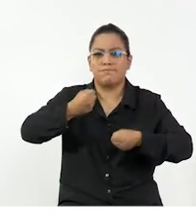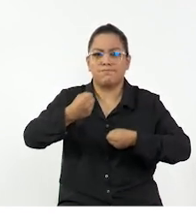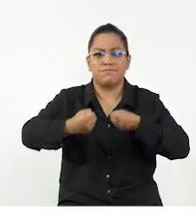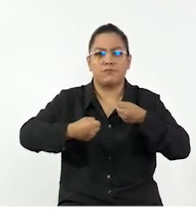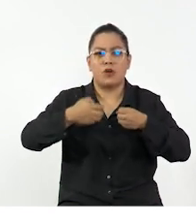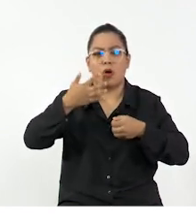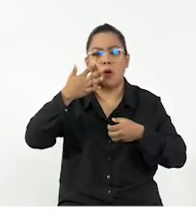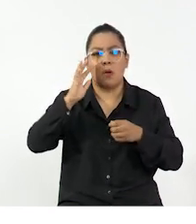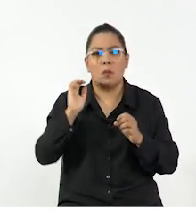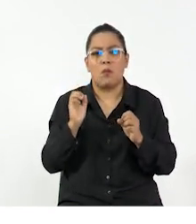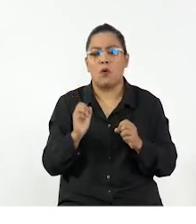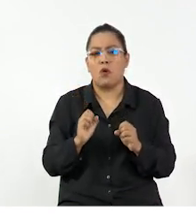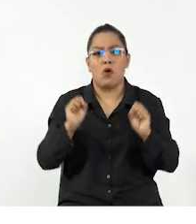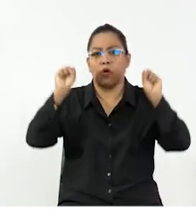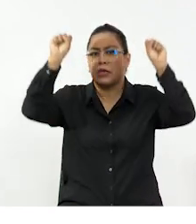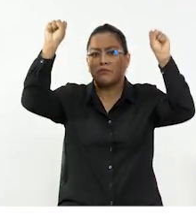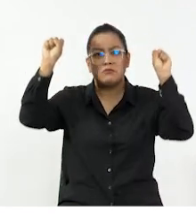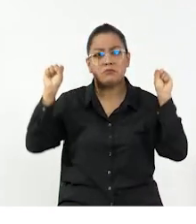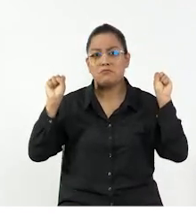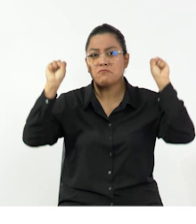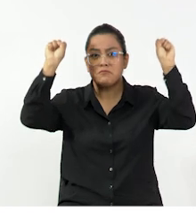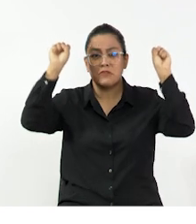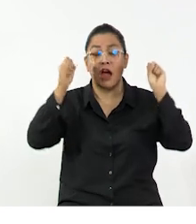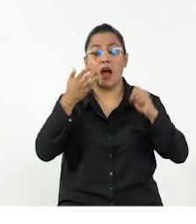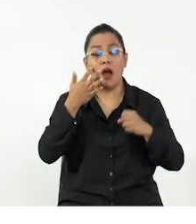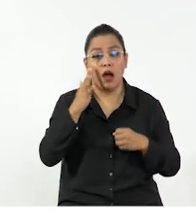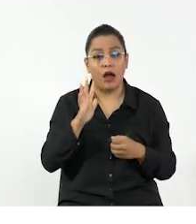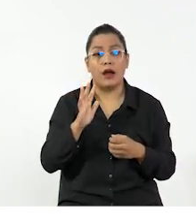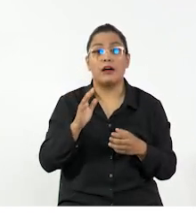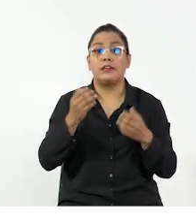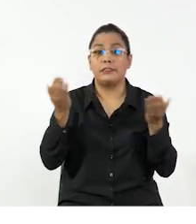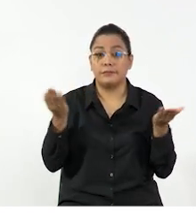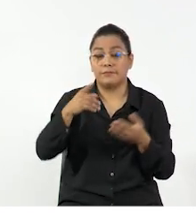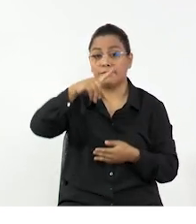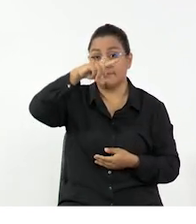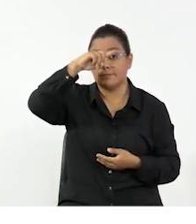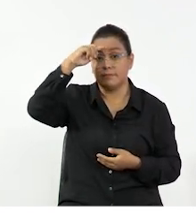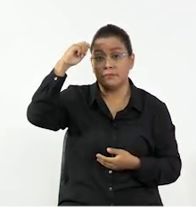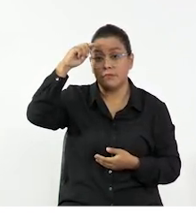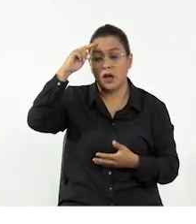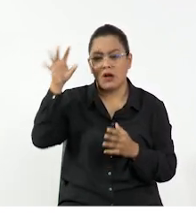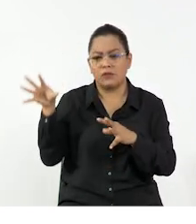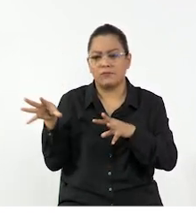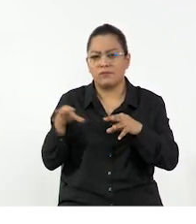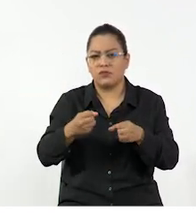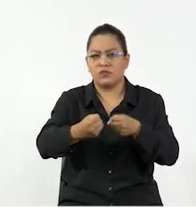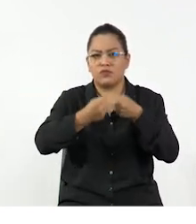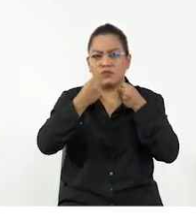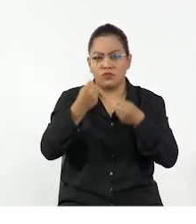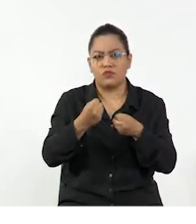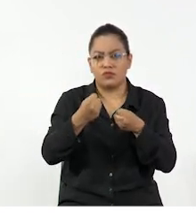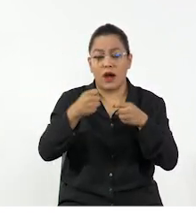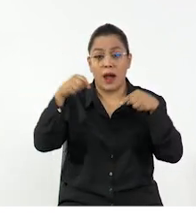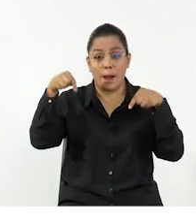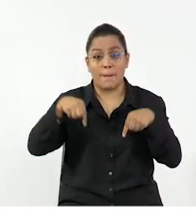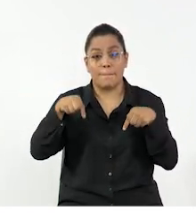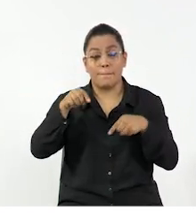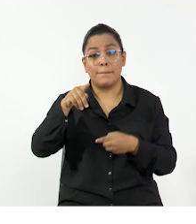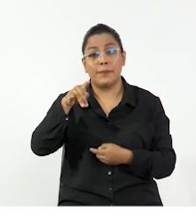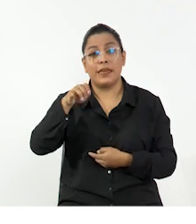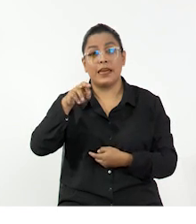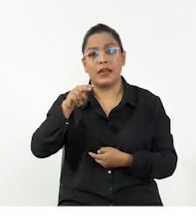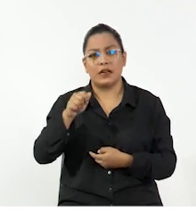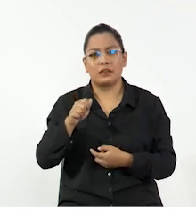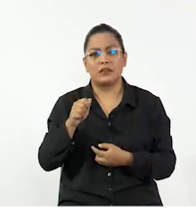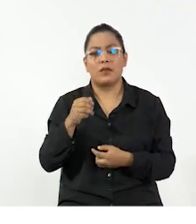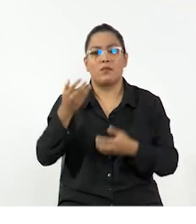nosotros estamos en el gimnasio haciendo sentadillas, como se ve en la animación, estamos realizando trabajo ya que aplicamos fuerza en nuestras